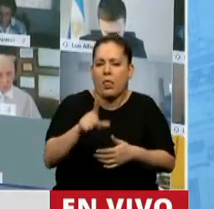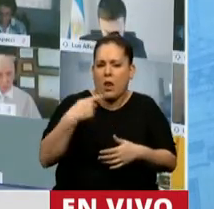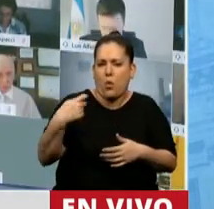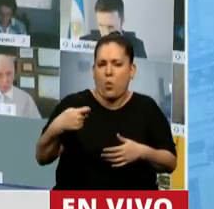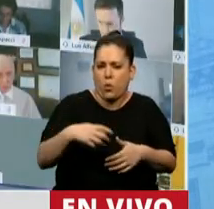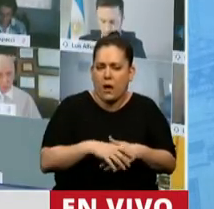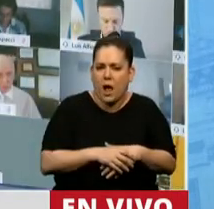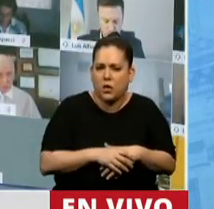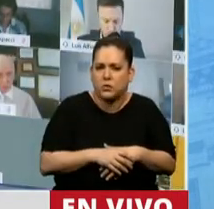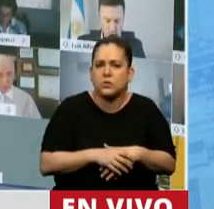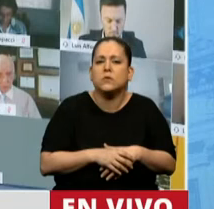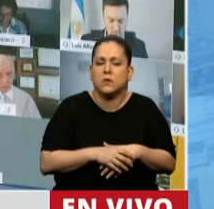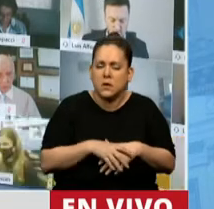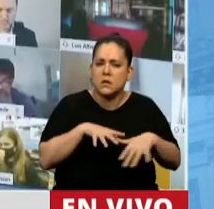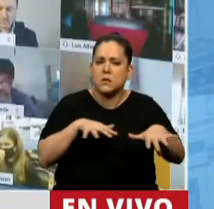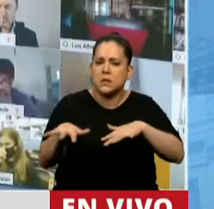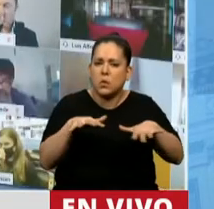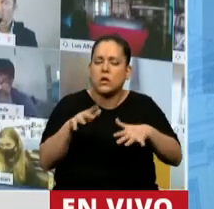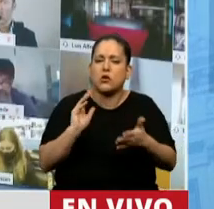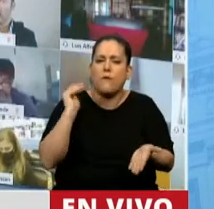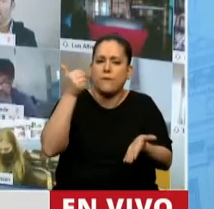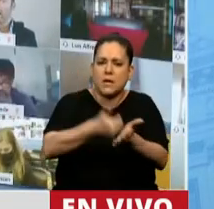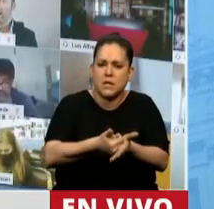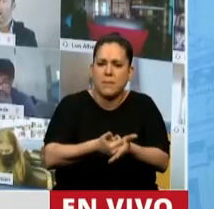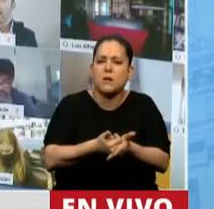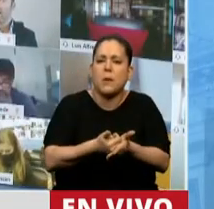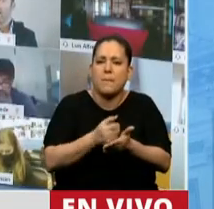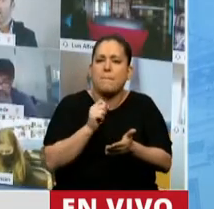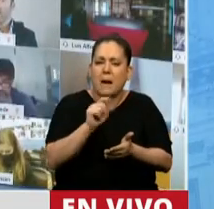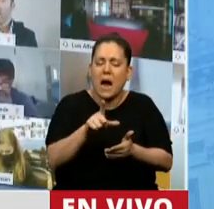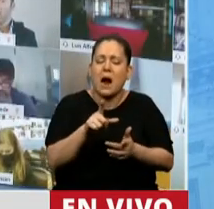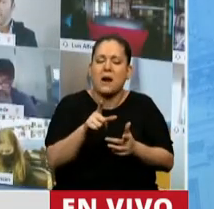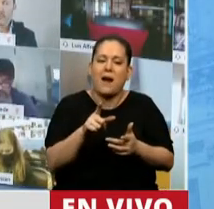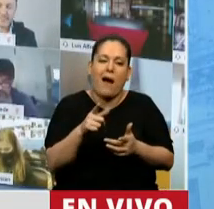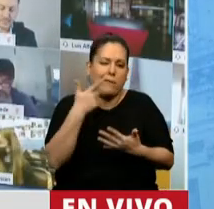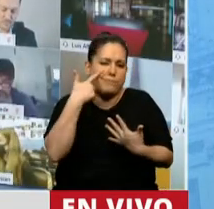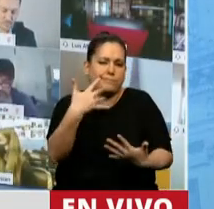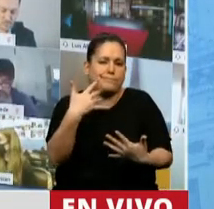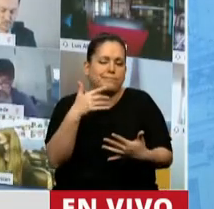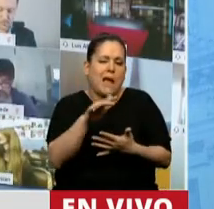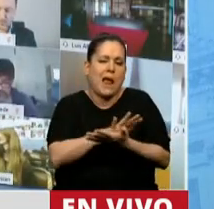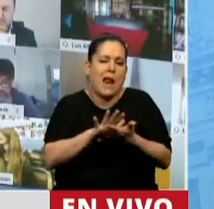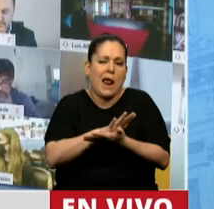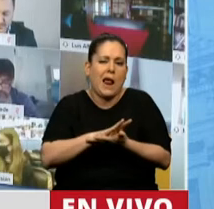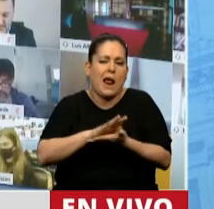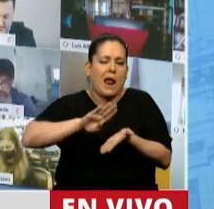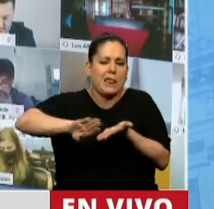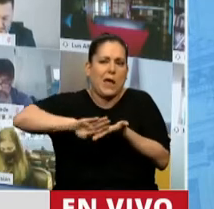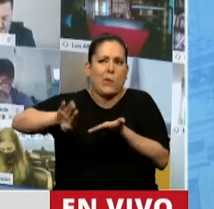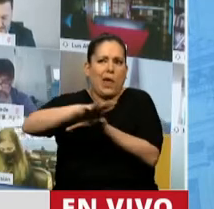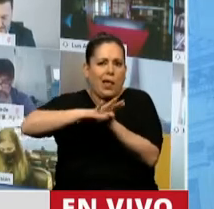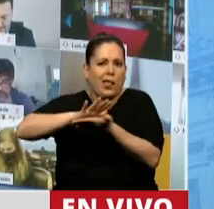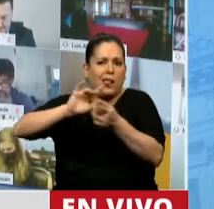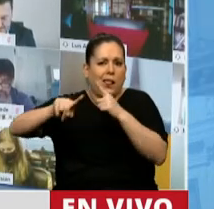Todo el esquema de financiamiento para la tan, pero tan publicitada reparación histórica no fue